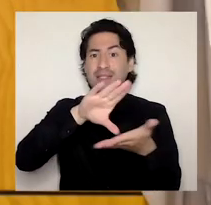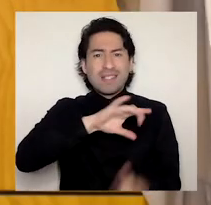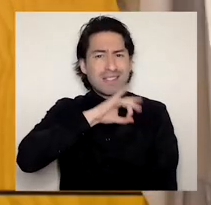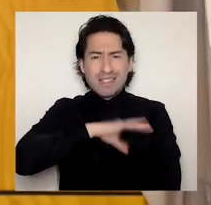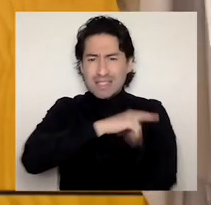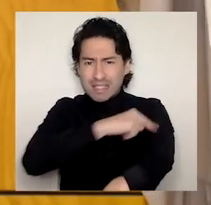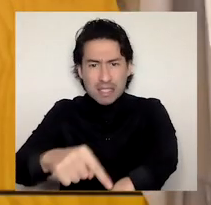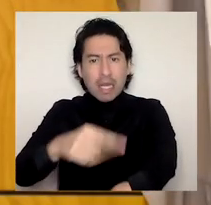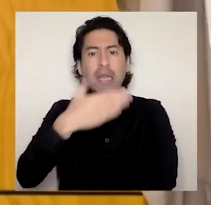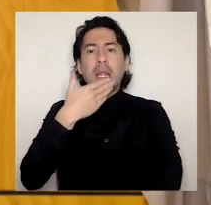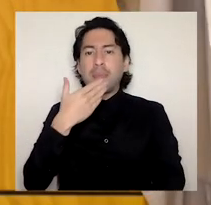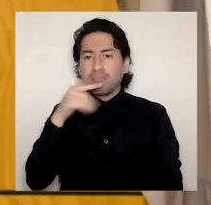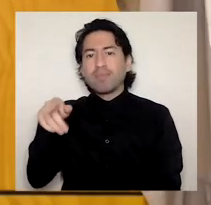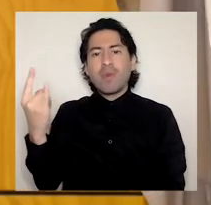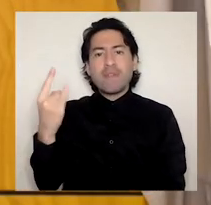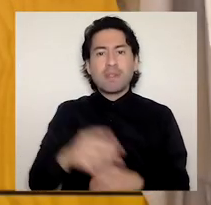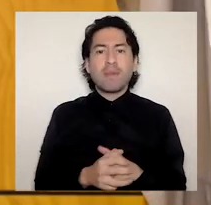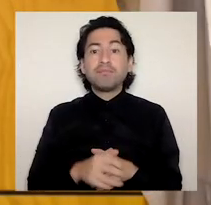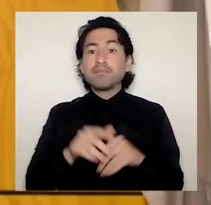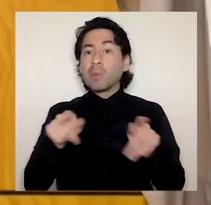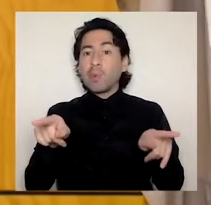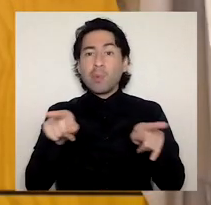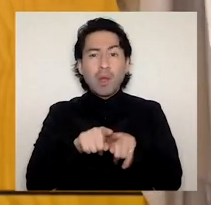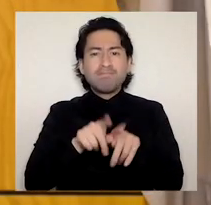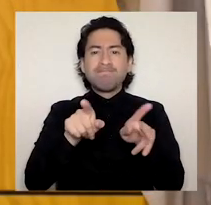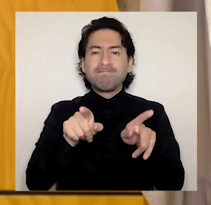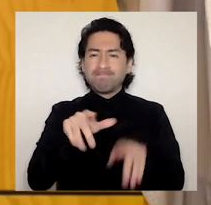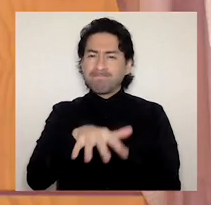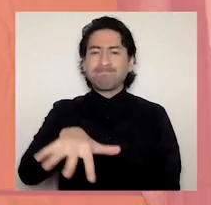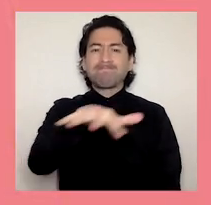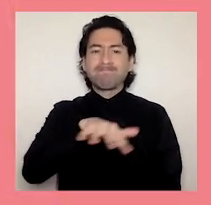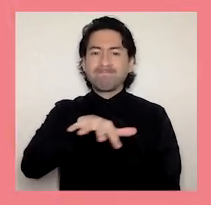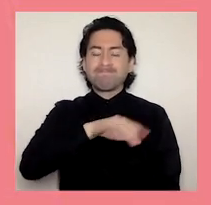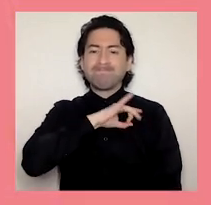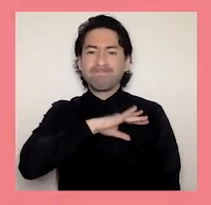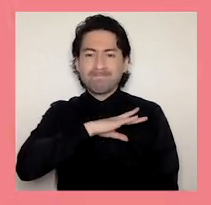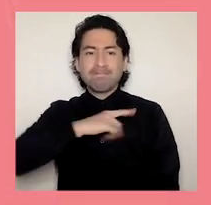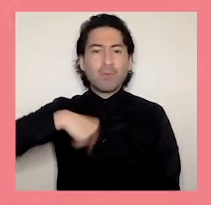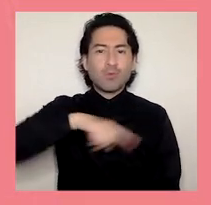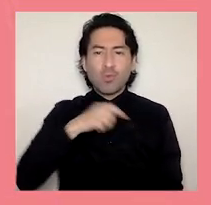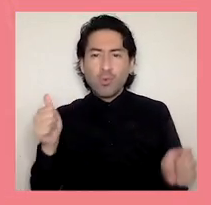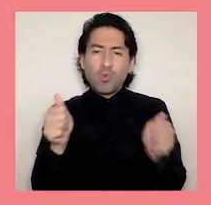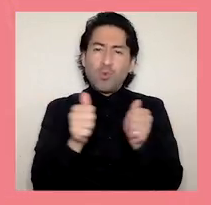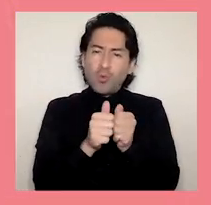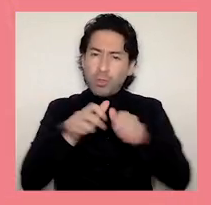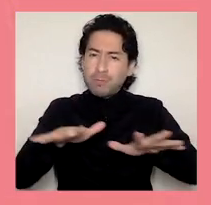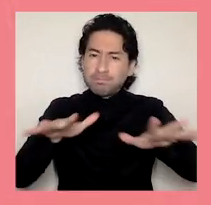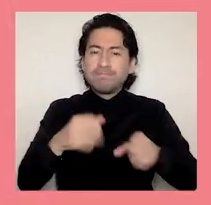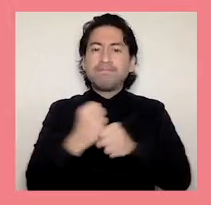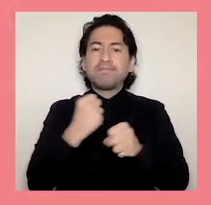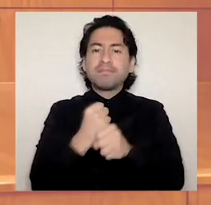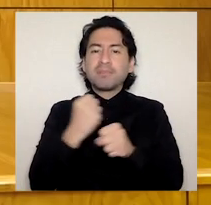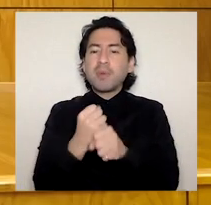embargo, frente a este contexto nacional, juntos hemos sido capaces de mantener las aulas abiertas de nuestra